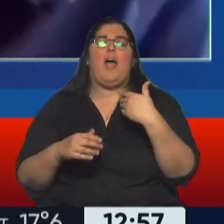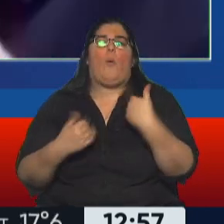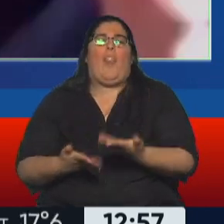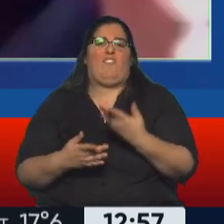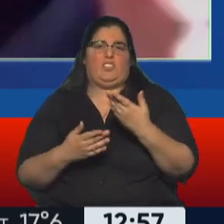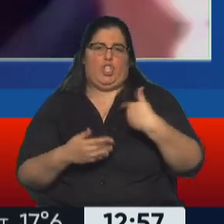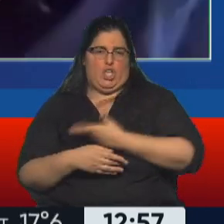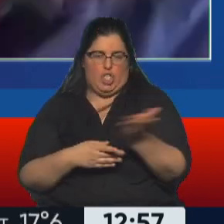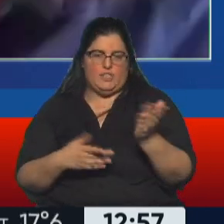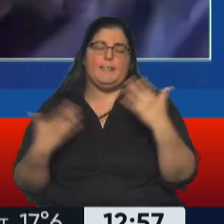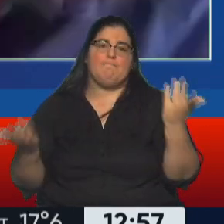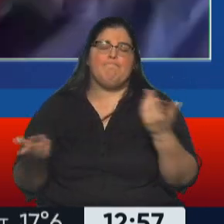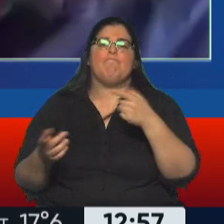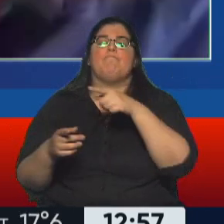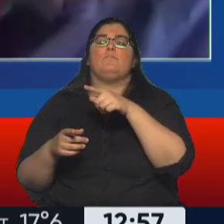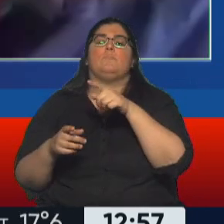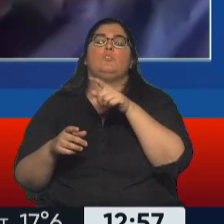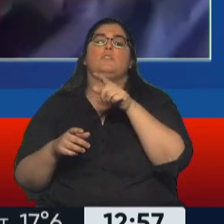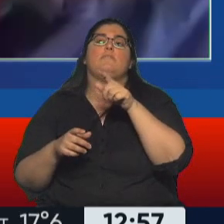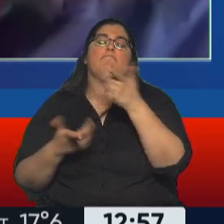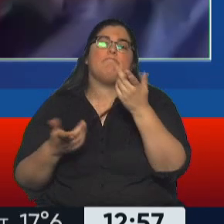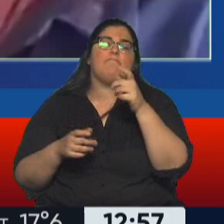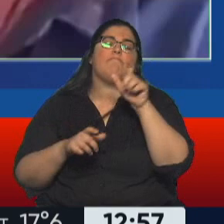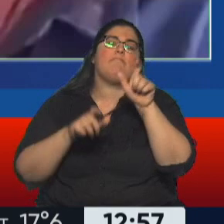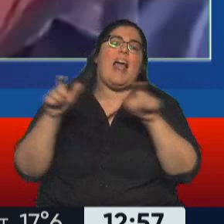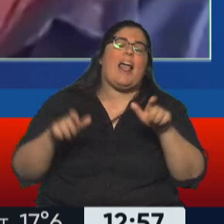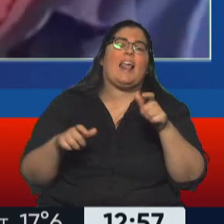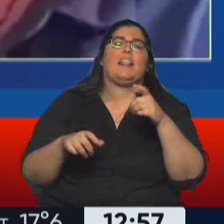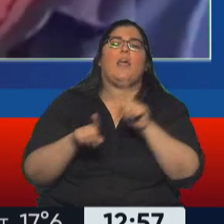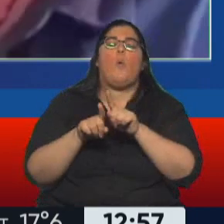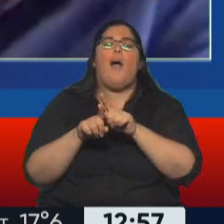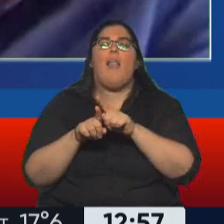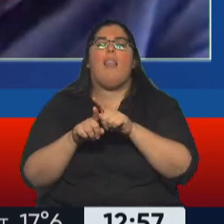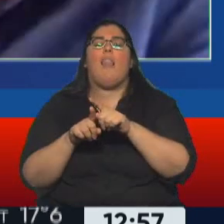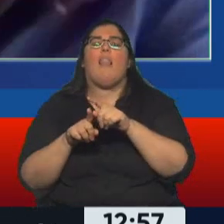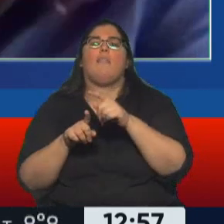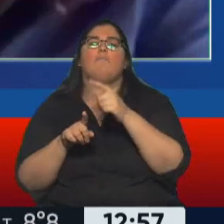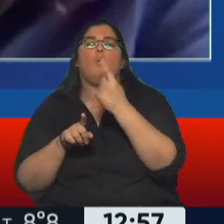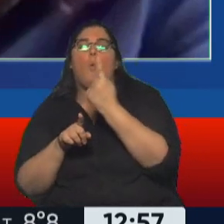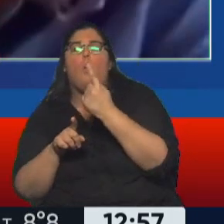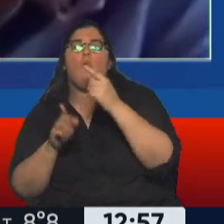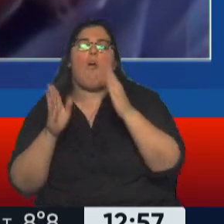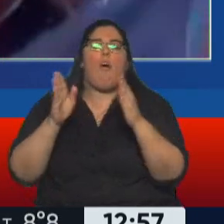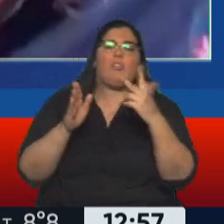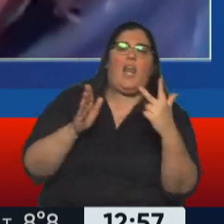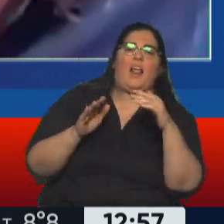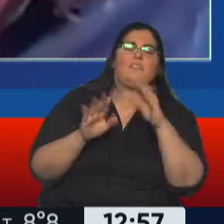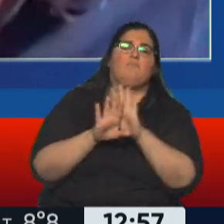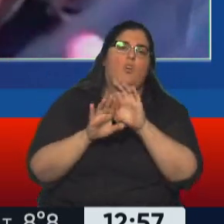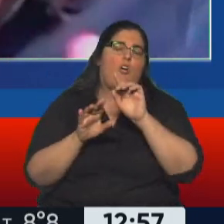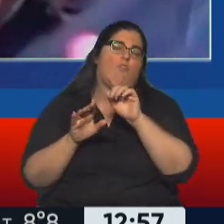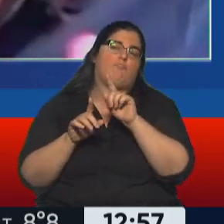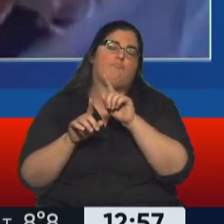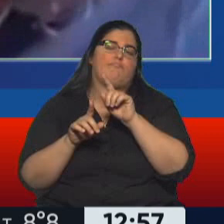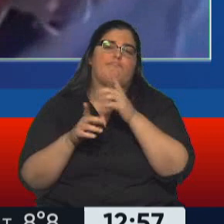percibe ingresos entre una línea y media de pobreza y tres líneas de pobreza representa el 43